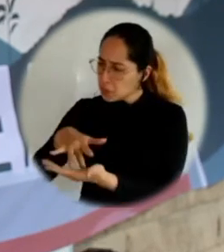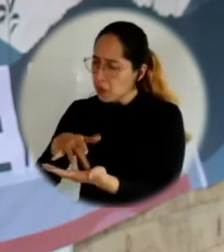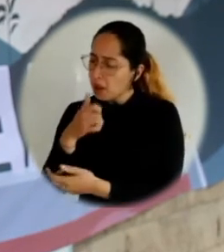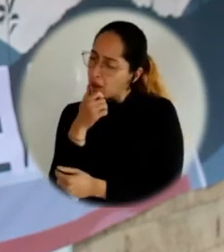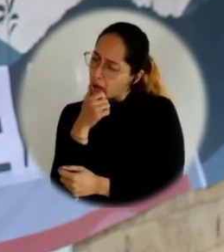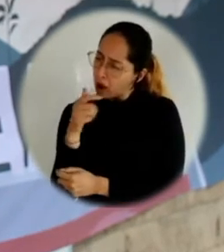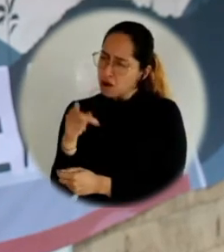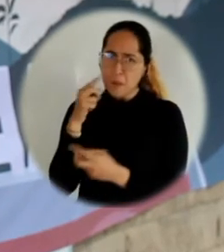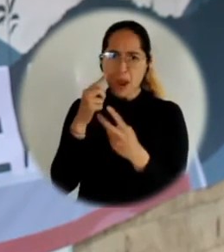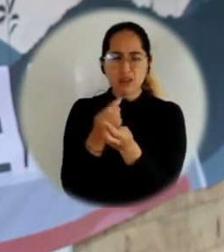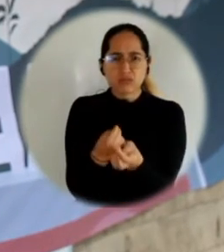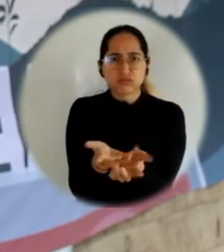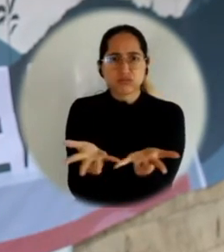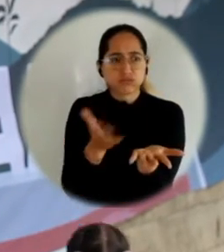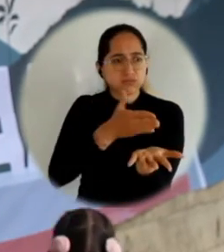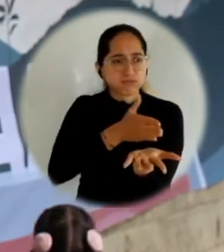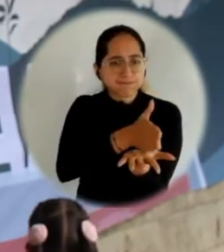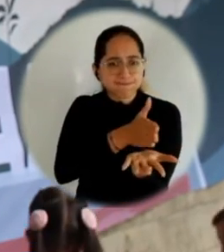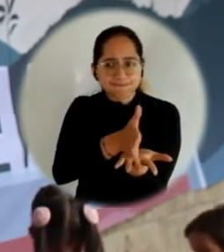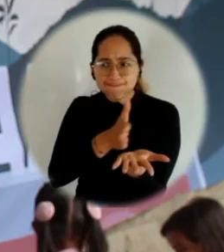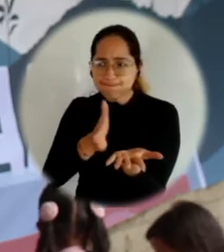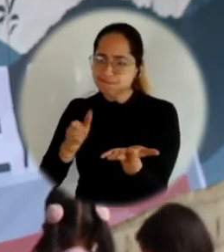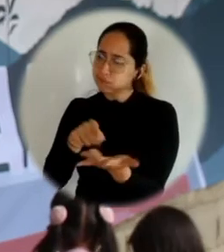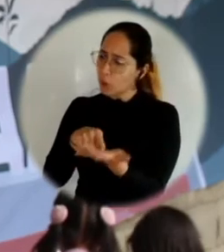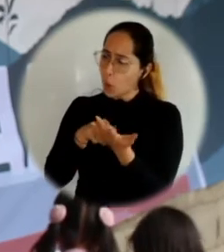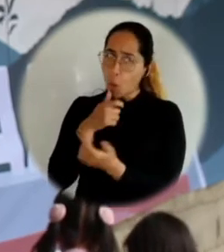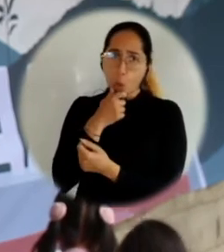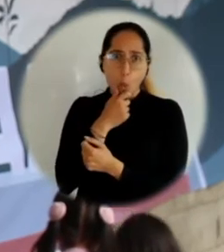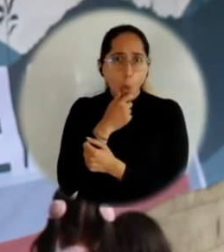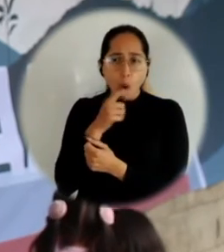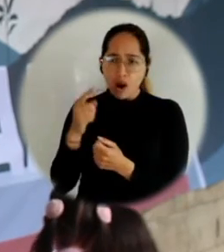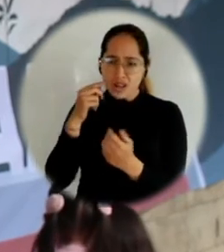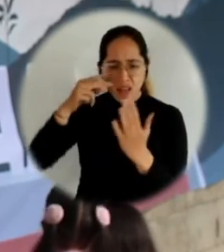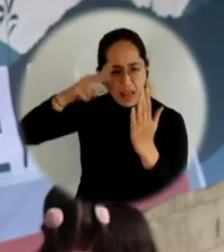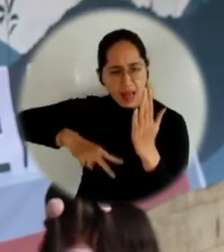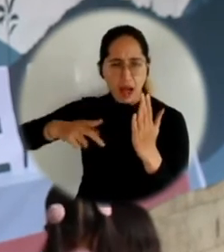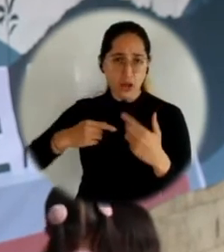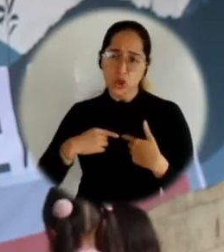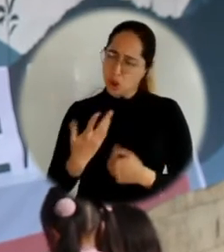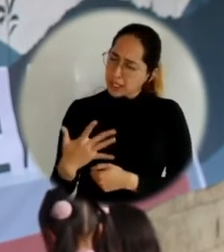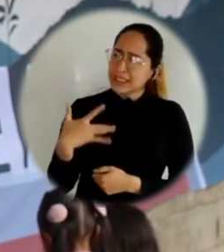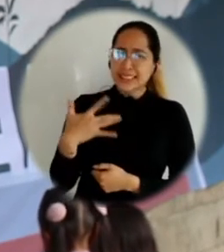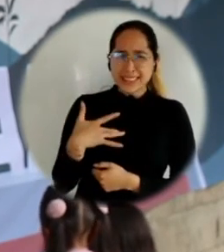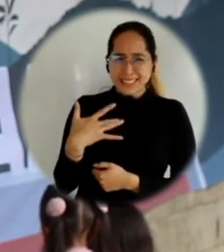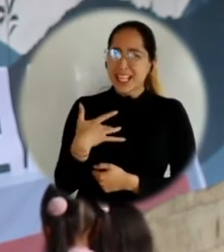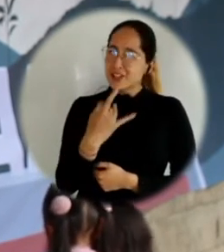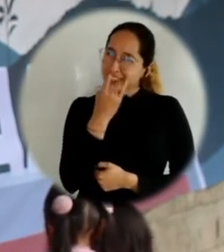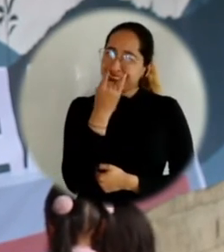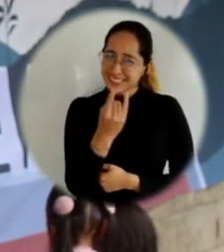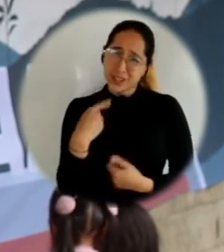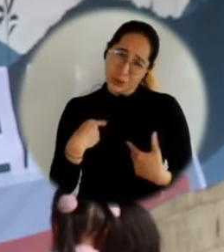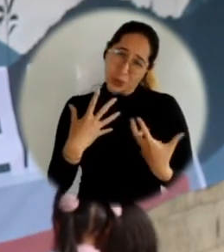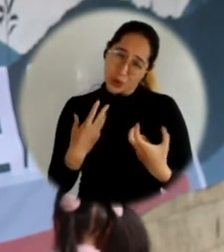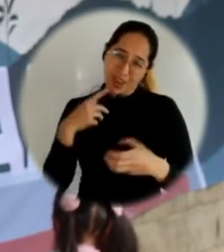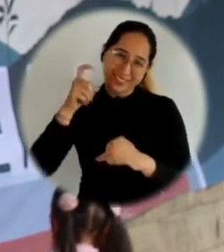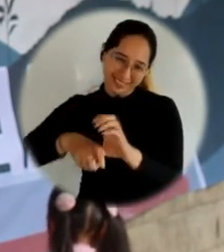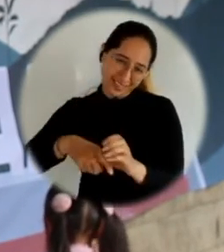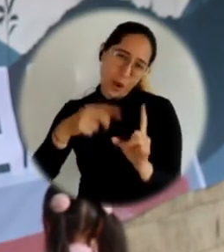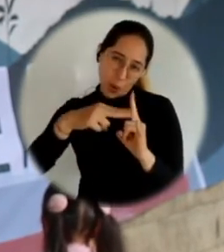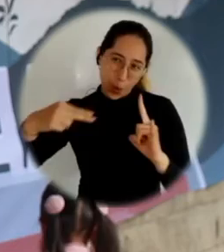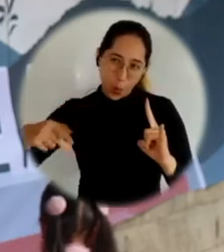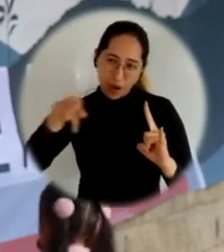y vi todo lo que, este programa de la universidad, leí todo y me interesaría